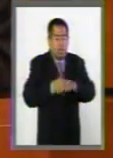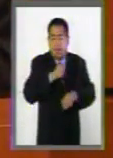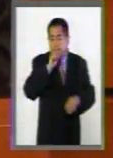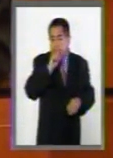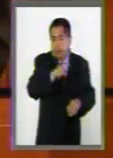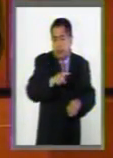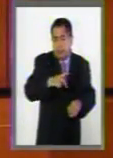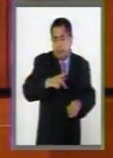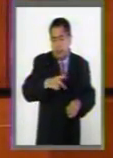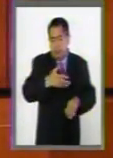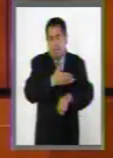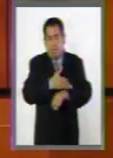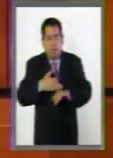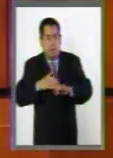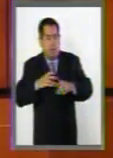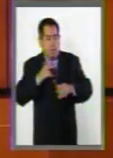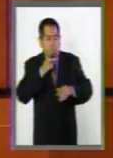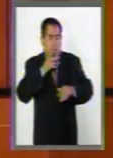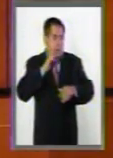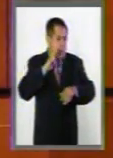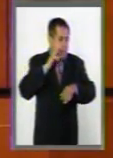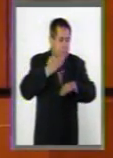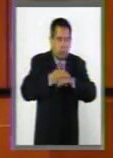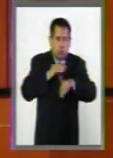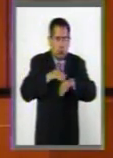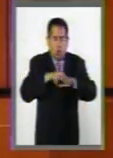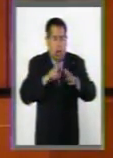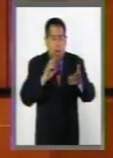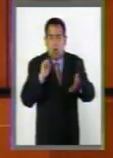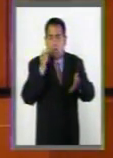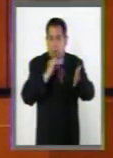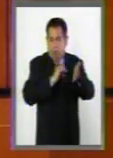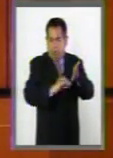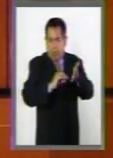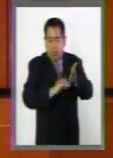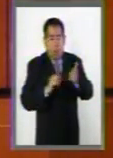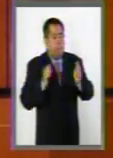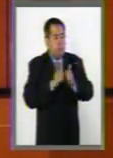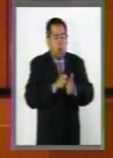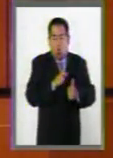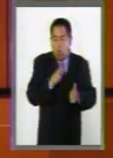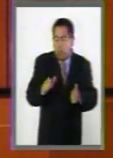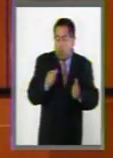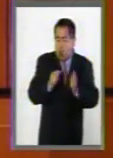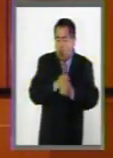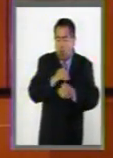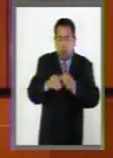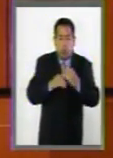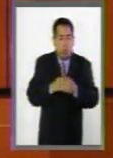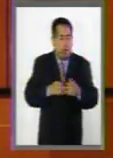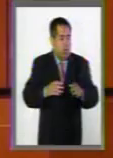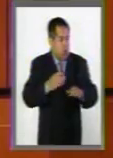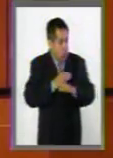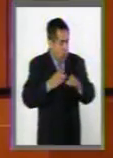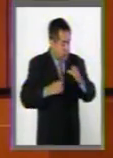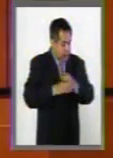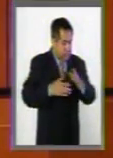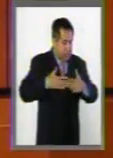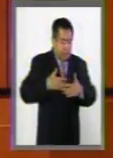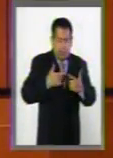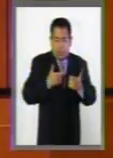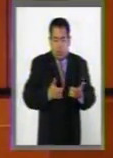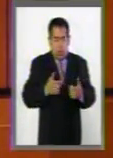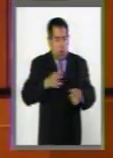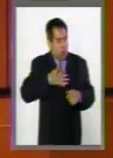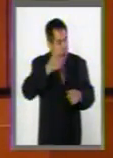solidaria para que diga fracción cuarta, pago en dinero o especie mediante los bienes, dinero,